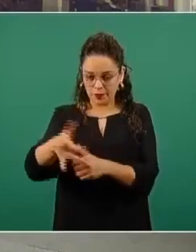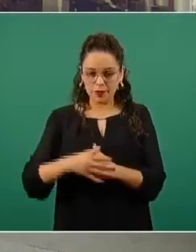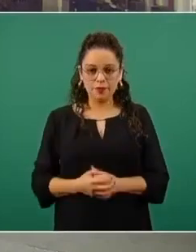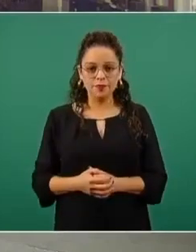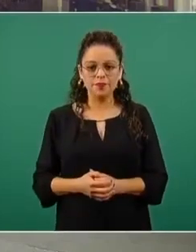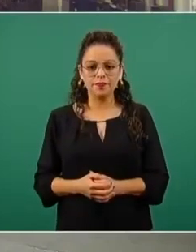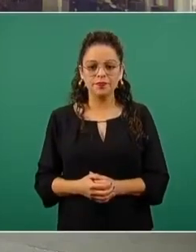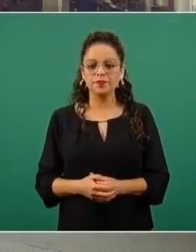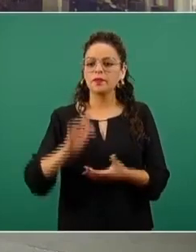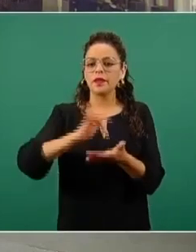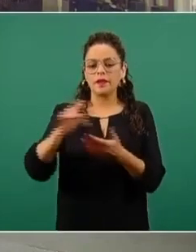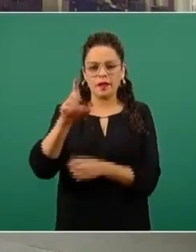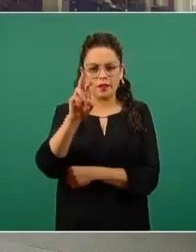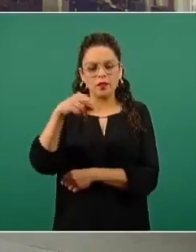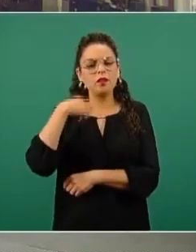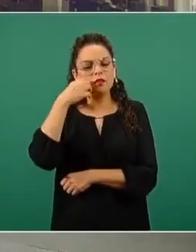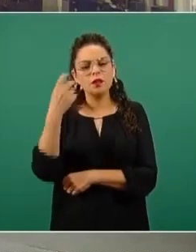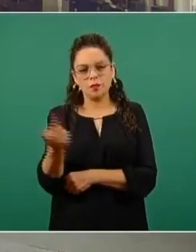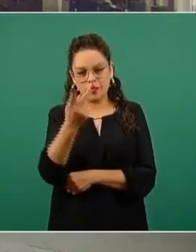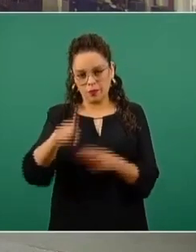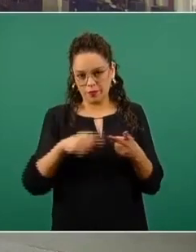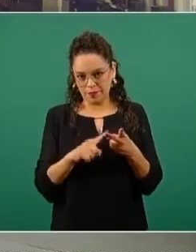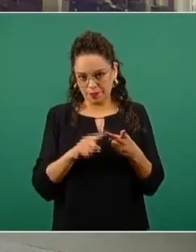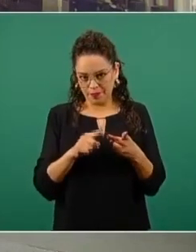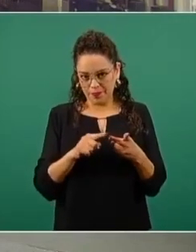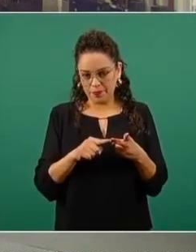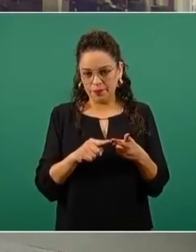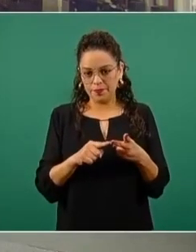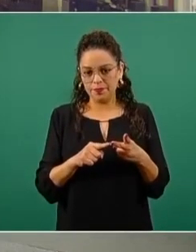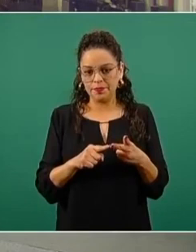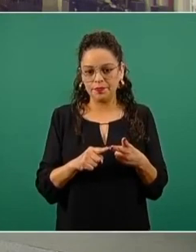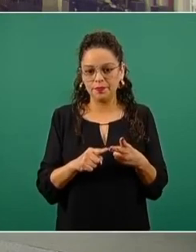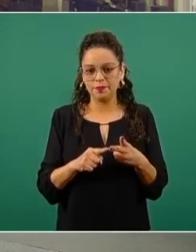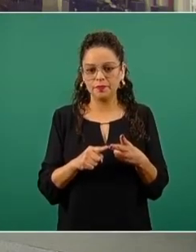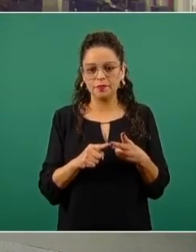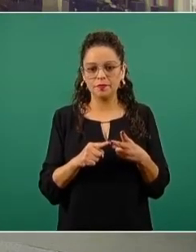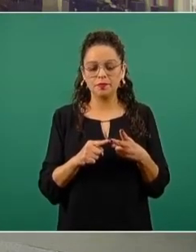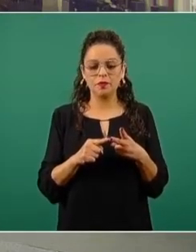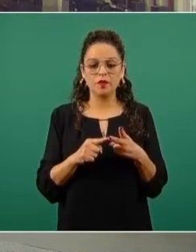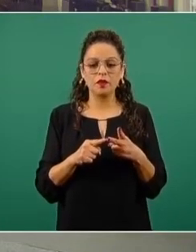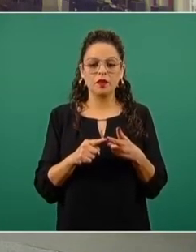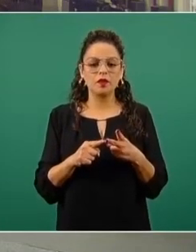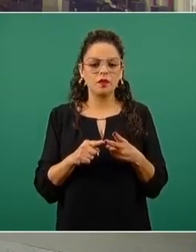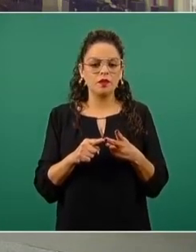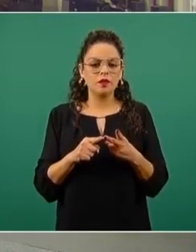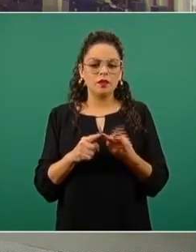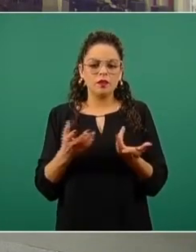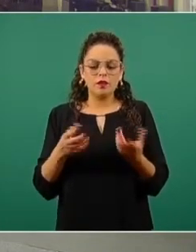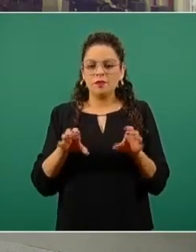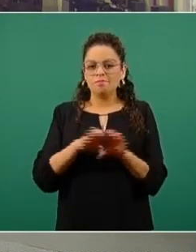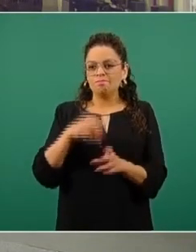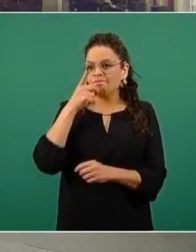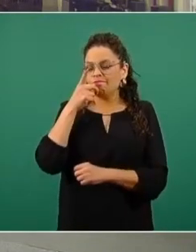Gracias, doctor. Y la segunda pregunta, pues ahora sí que será un poco con un tono agridulce.